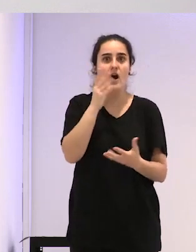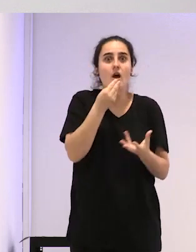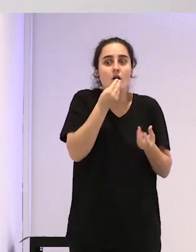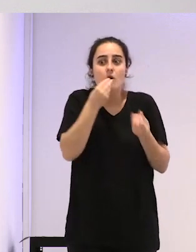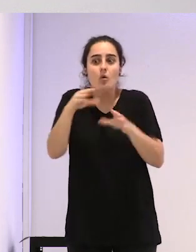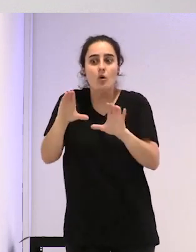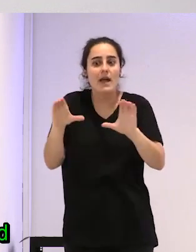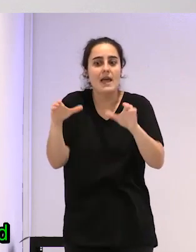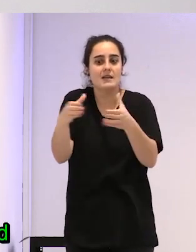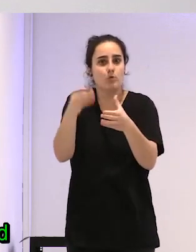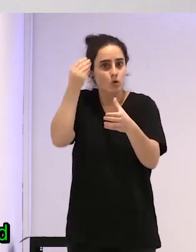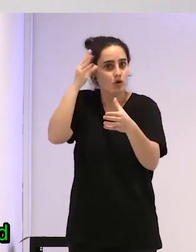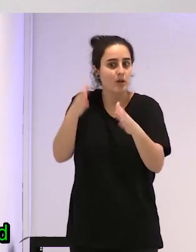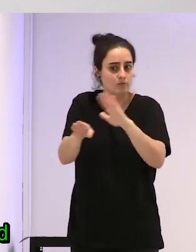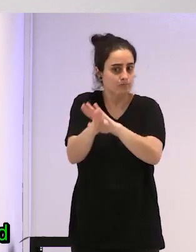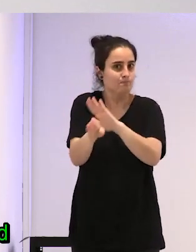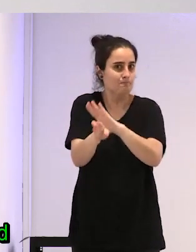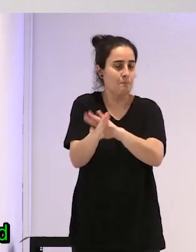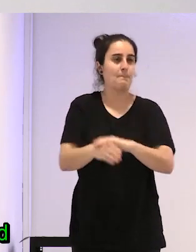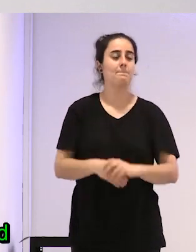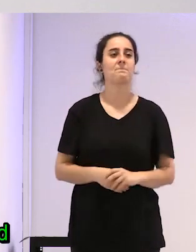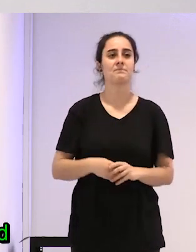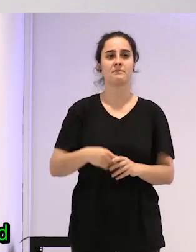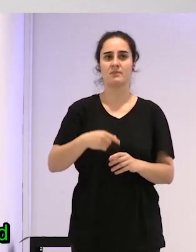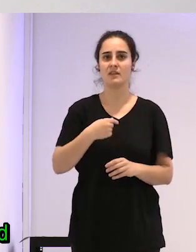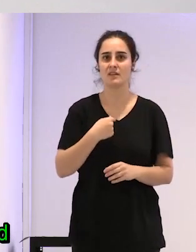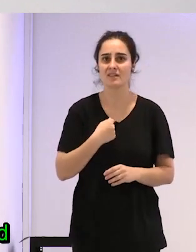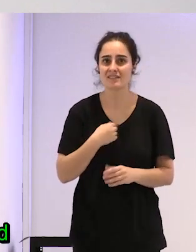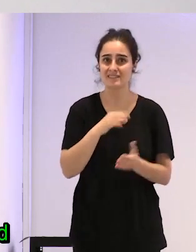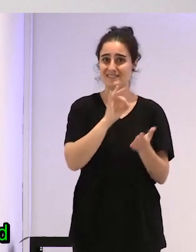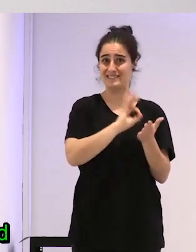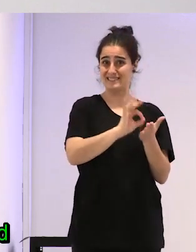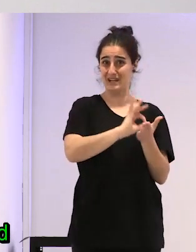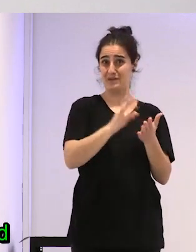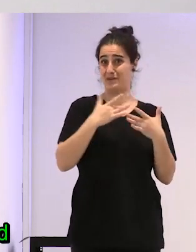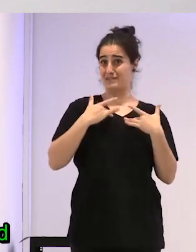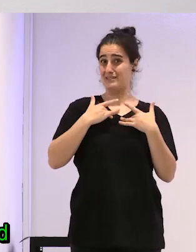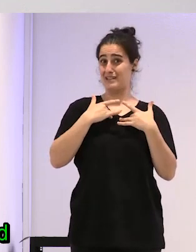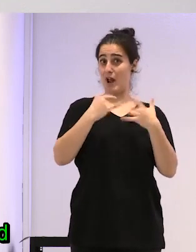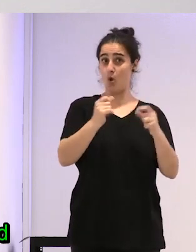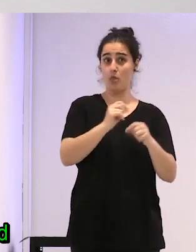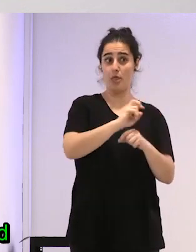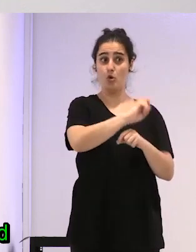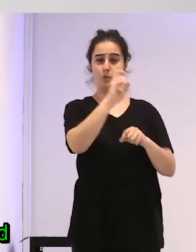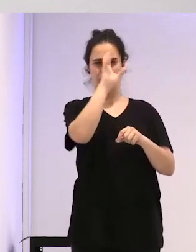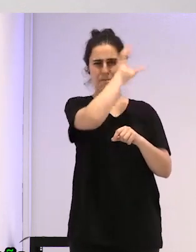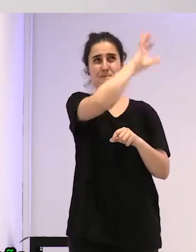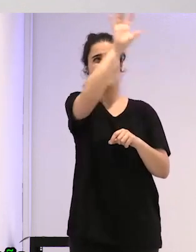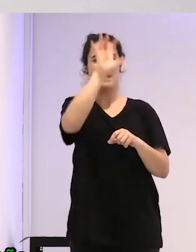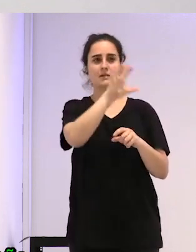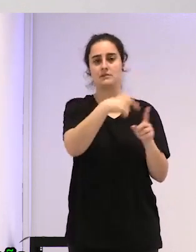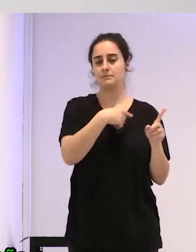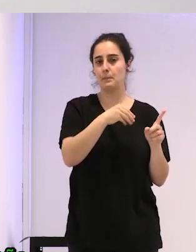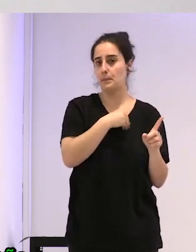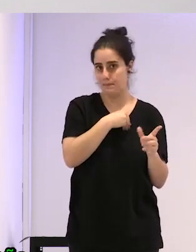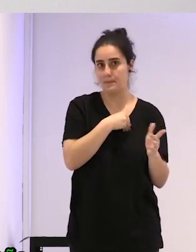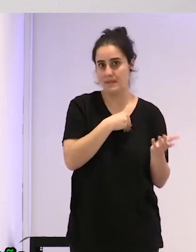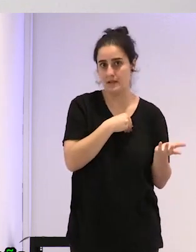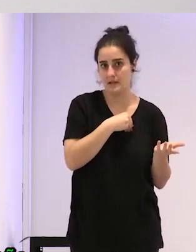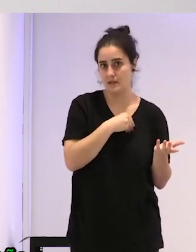continuarán. Me saben muy mal los servicios de salud que aún hay en otros países, no solo en